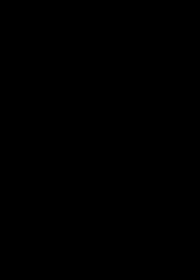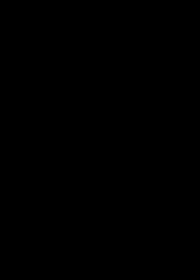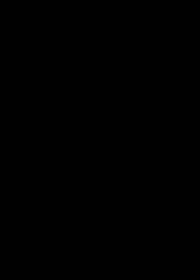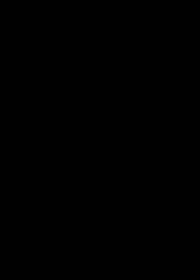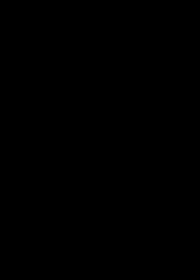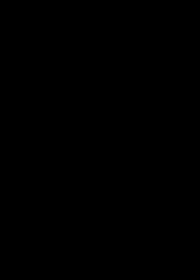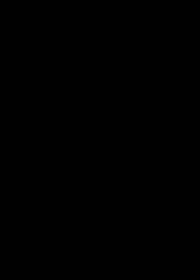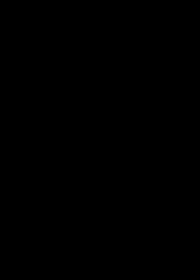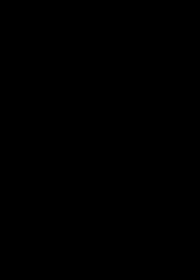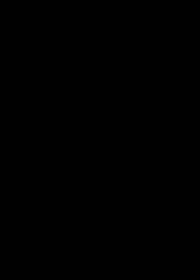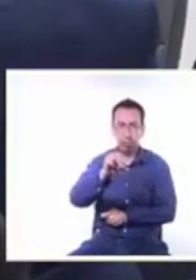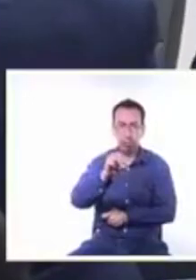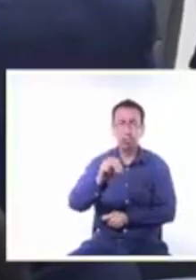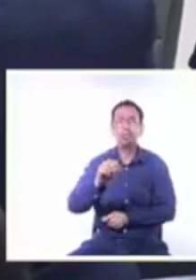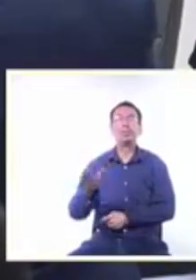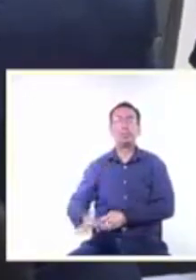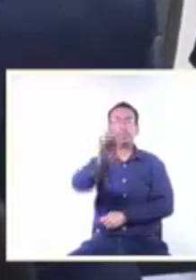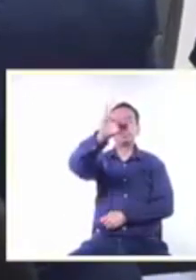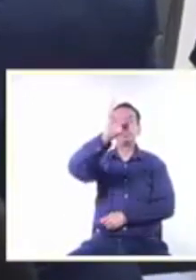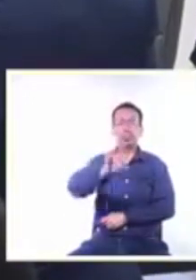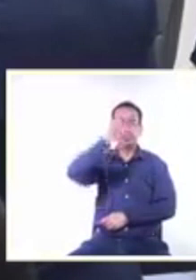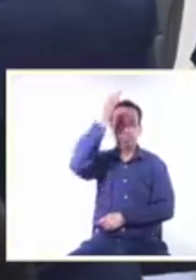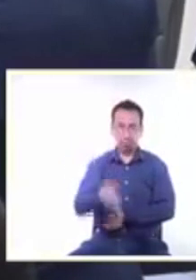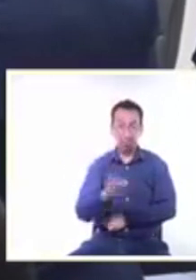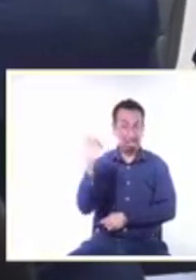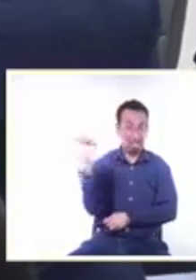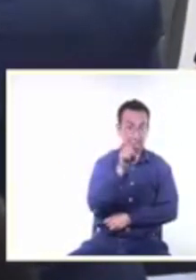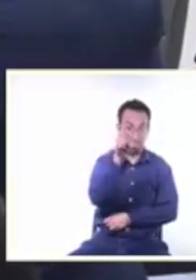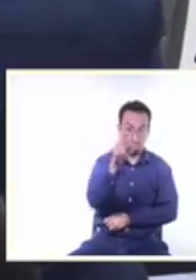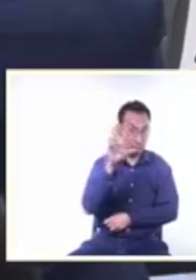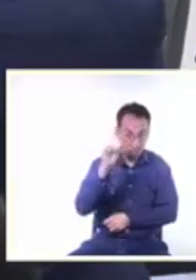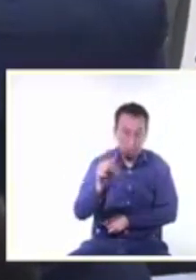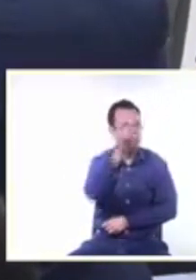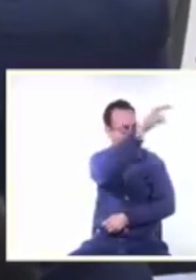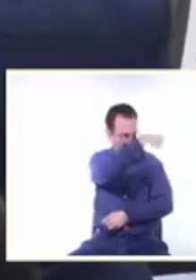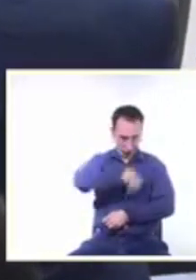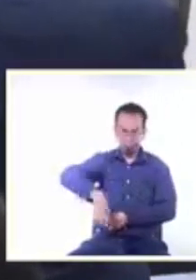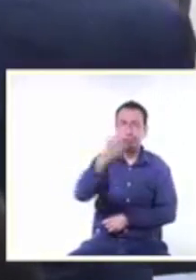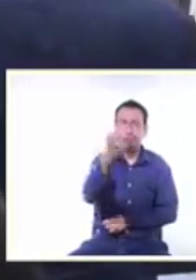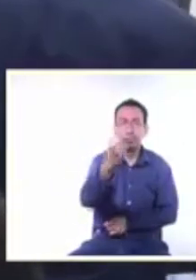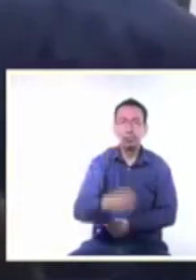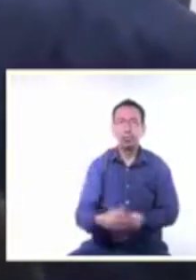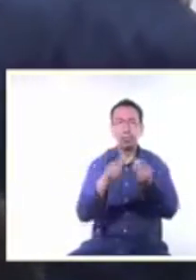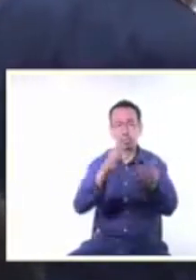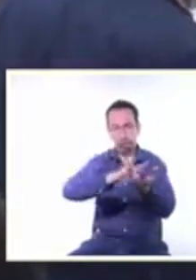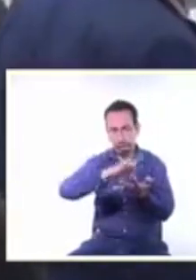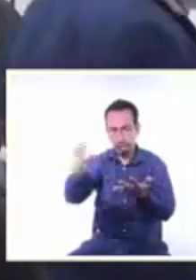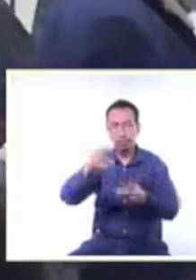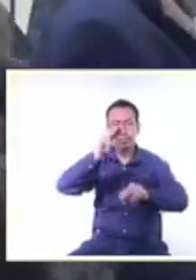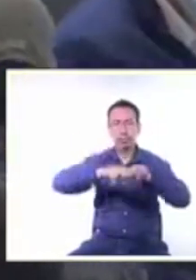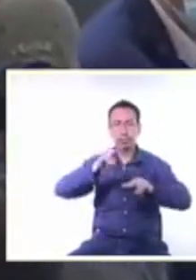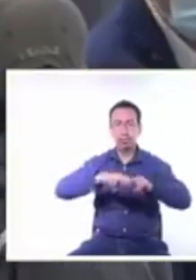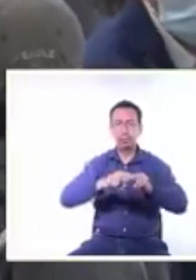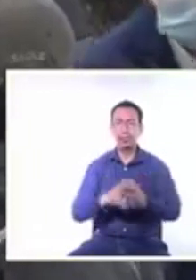Antonio Ortiz Hernández toma protesta como nuevo consejero presidente del IEJ de manera provisional